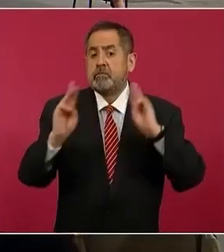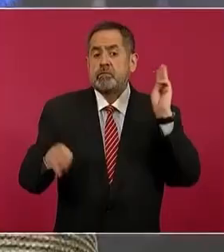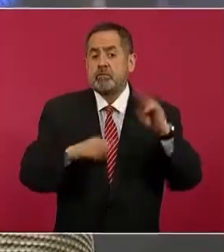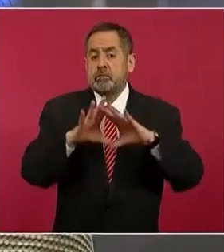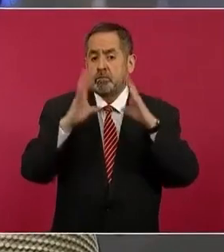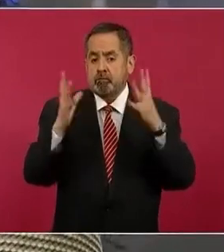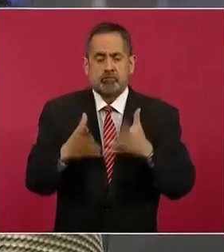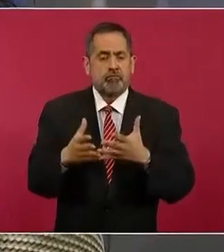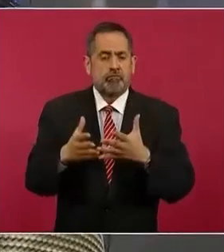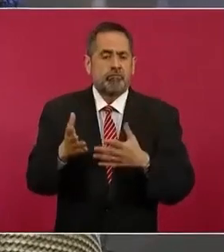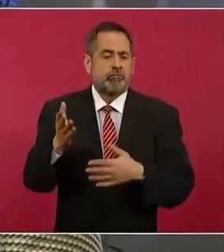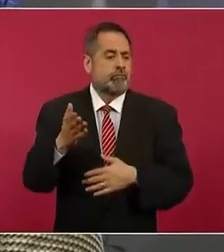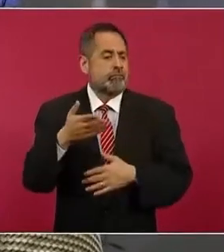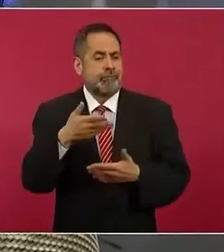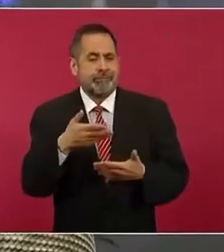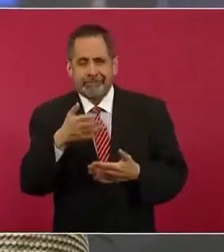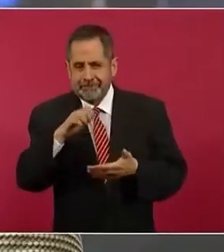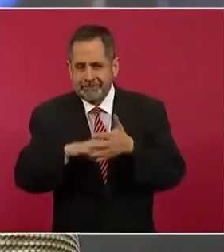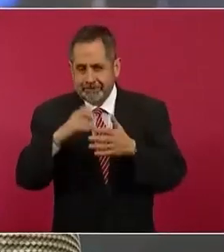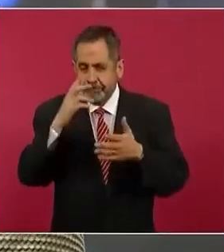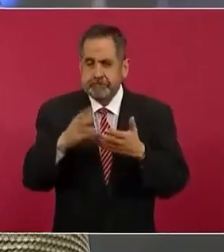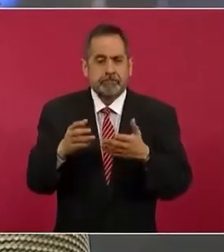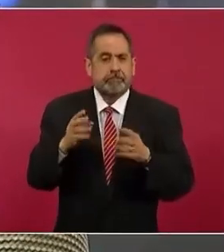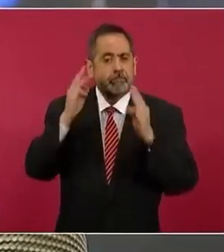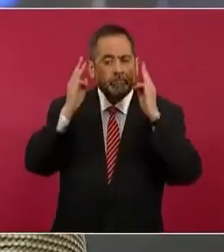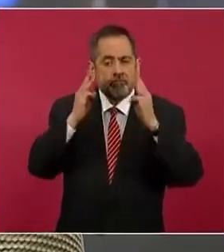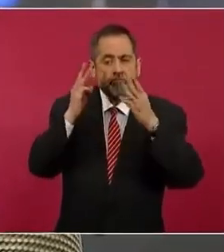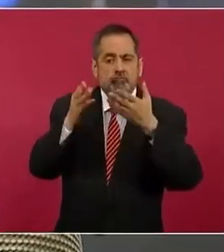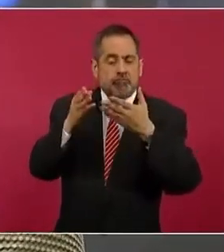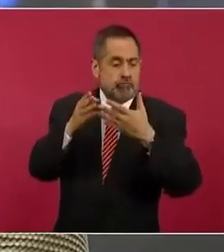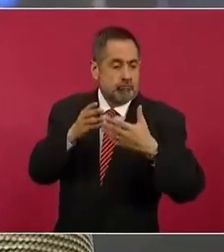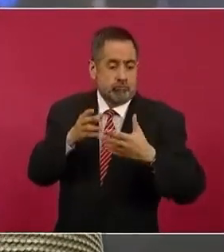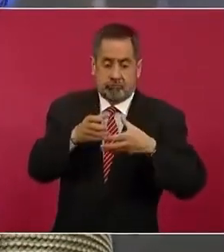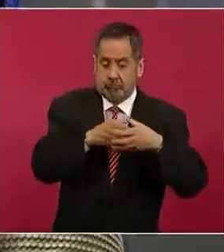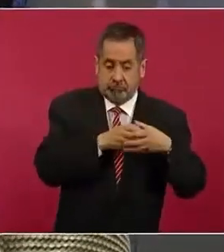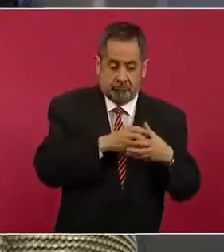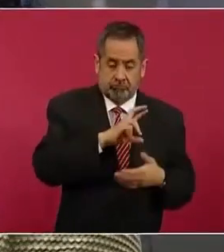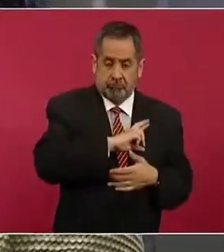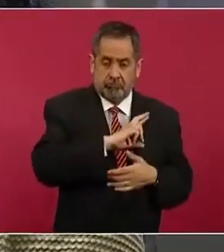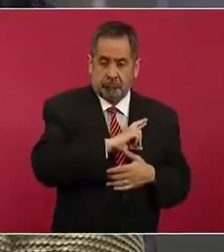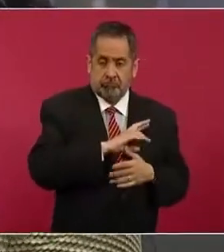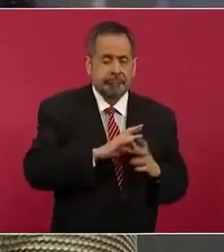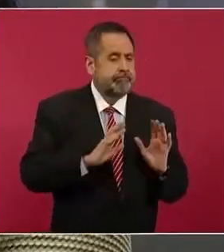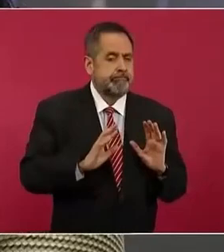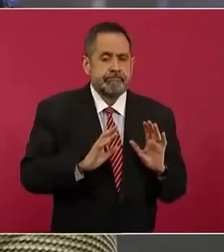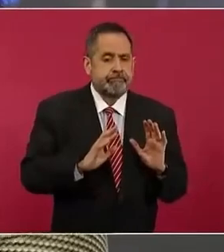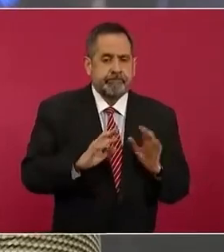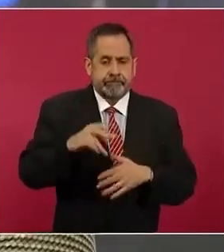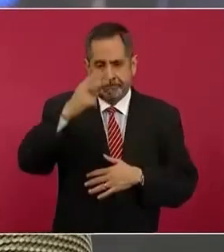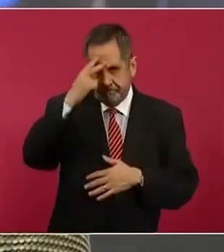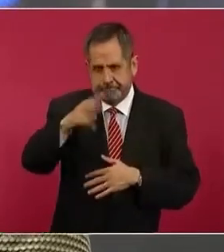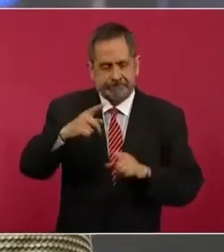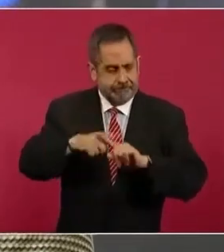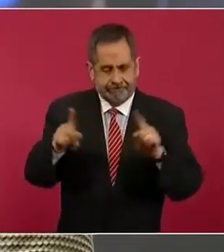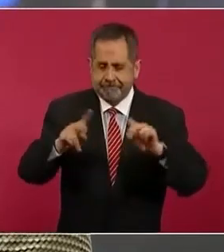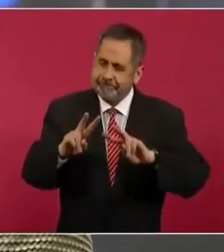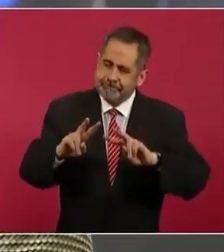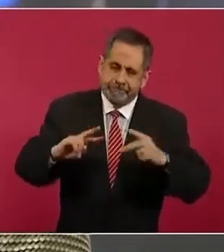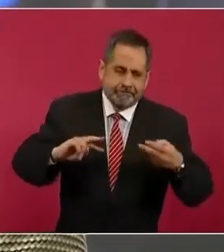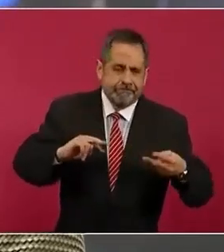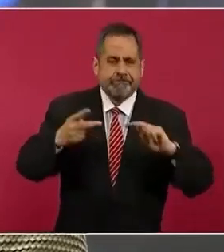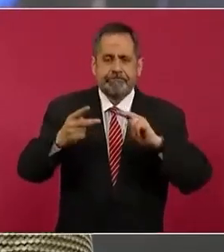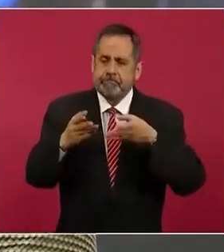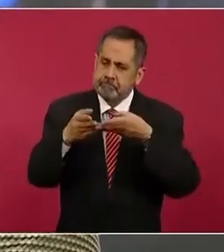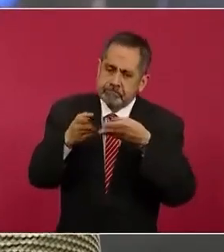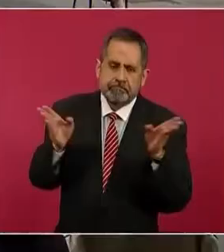van privatizando, los nuevos museos son de carácter privado en el mundo y México apuesta por lo contrario,